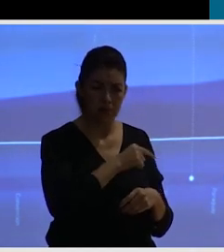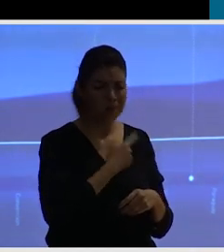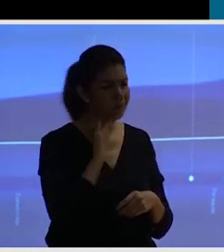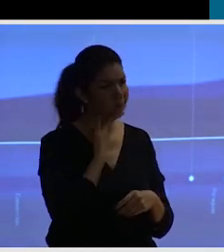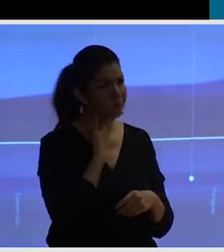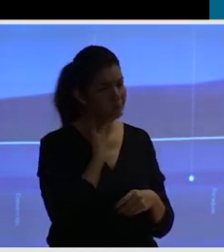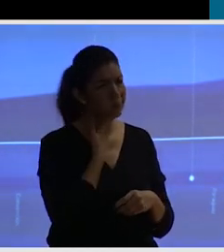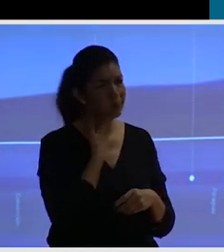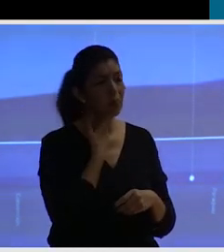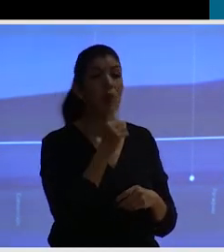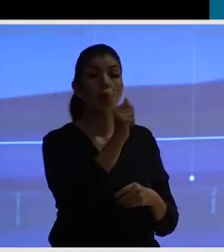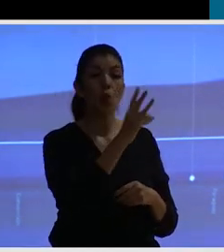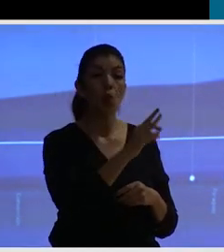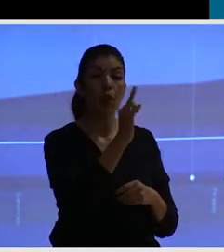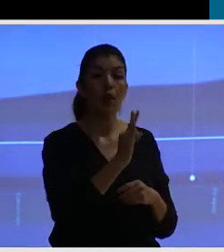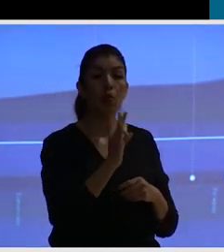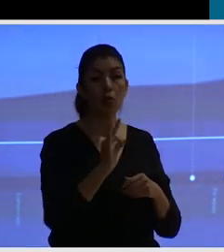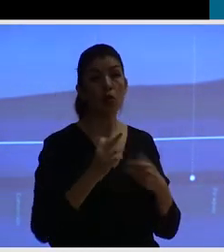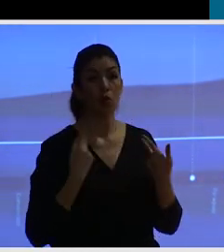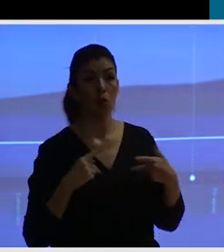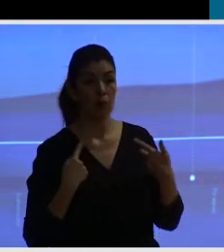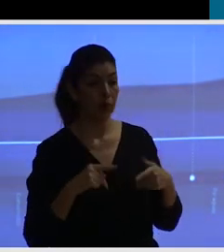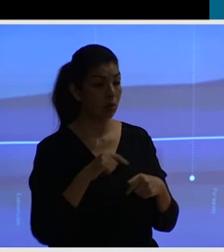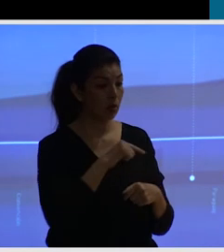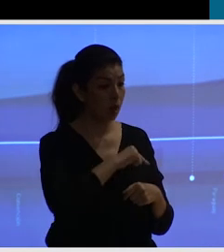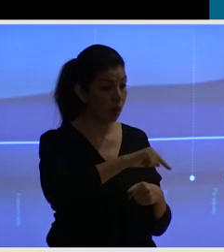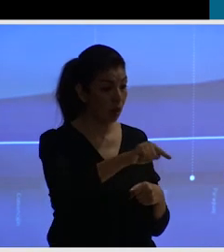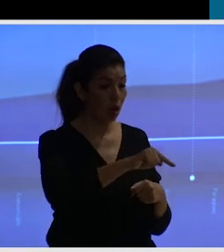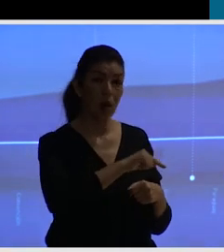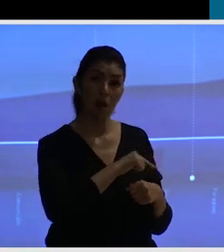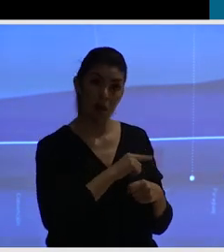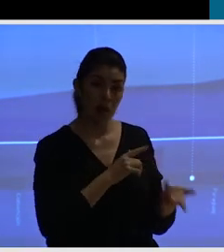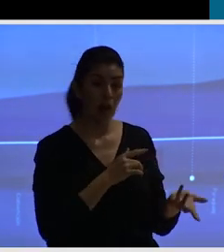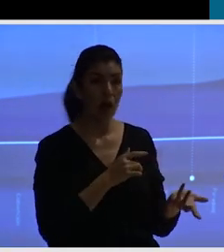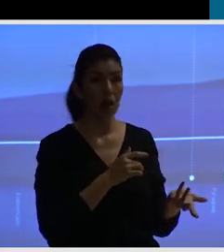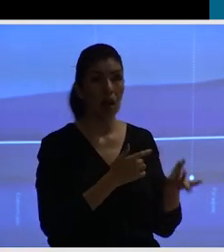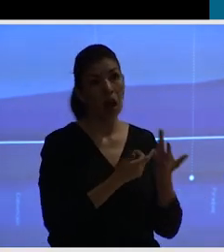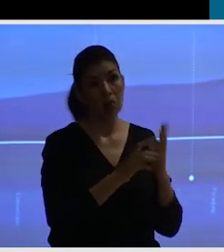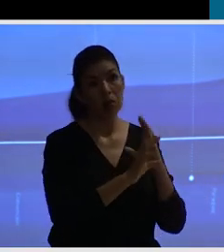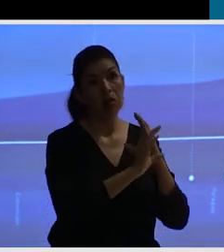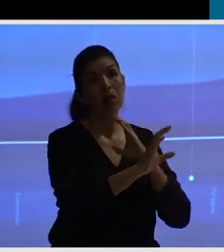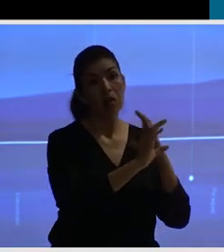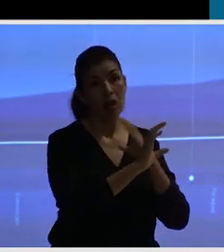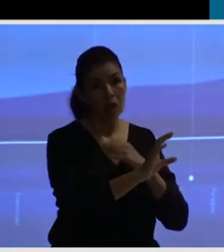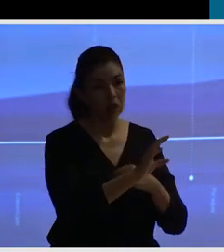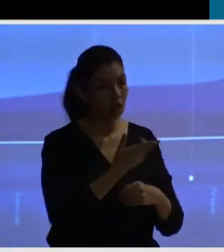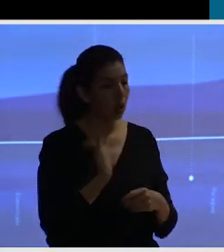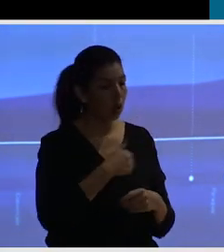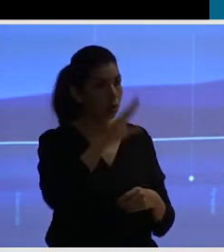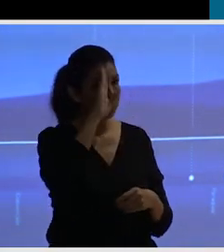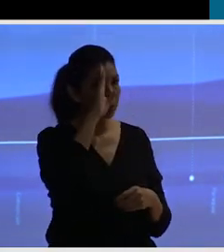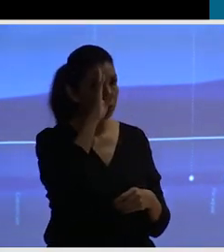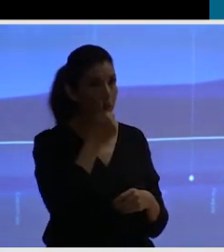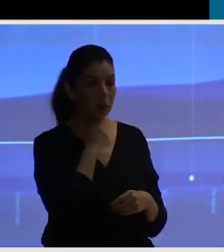que es la avenida principal de la capital de Uruguay, tenía que darle una importancia muy grande al transporte público. O a veces